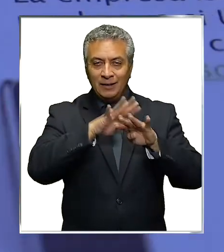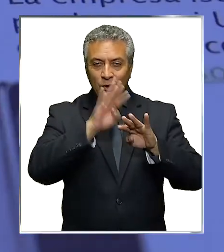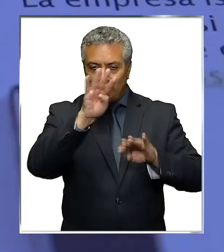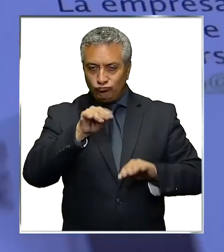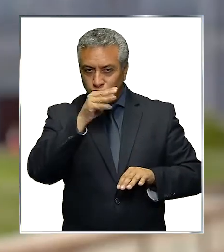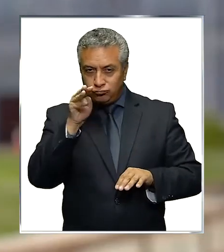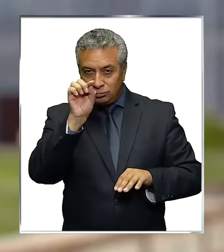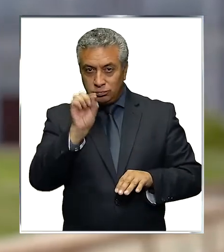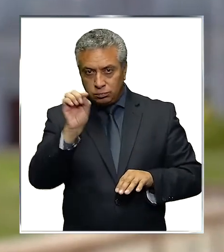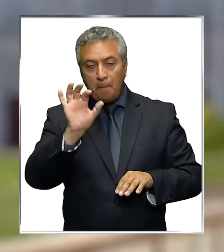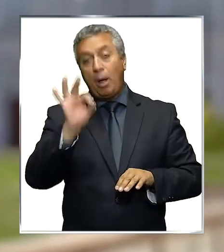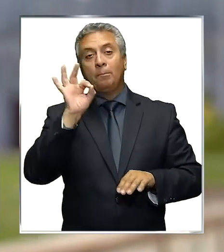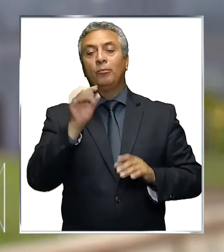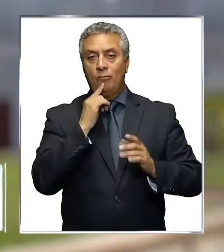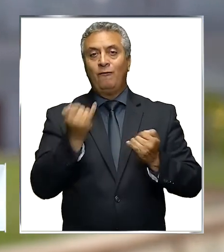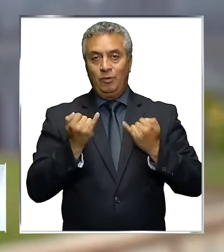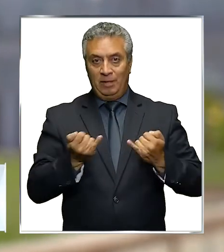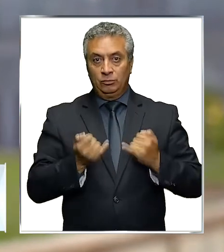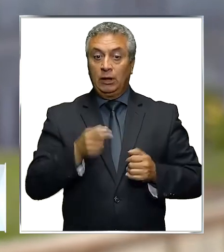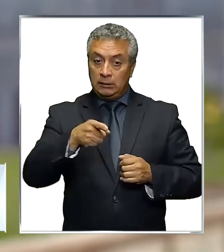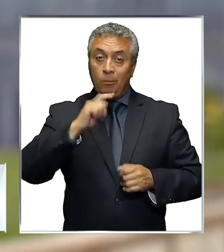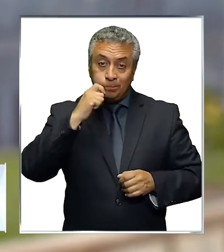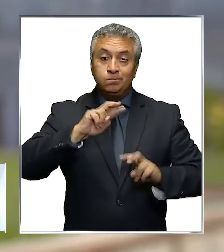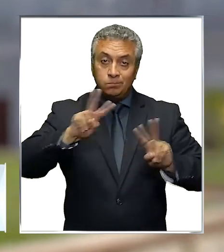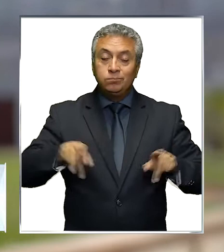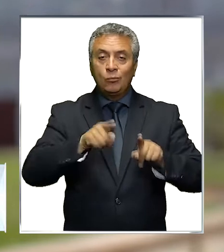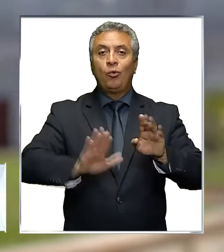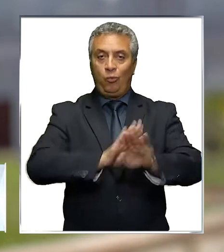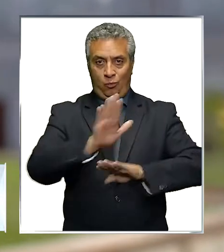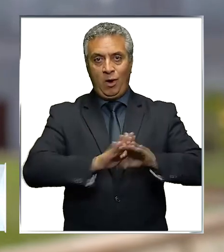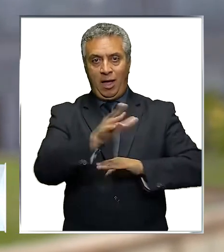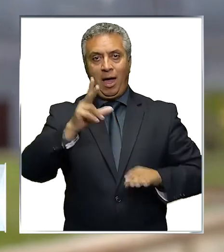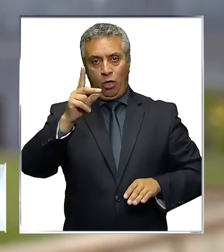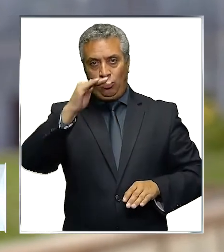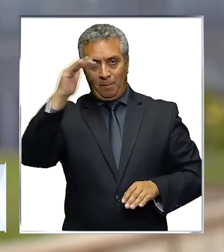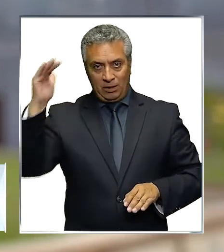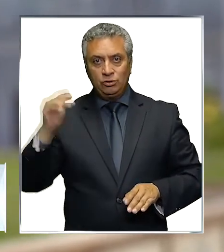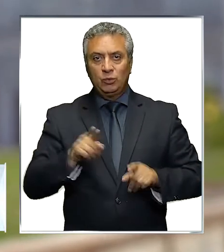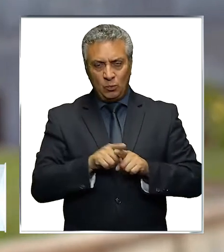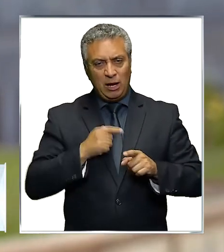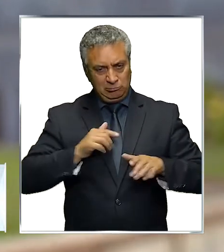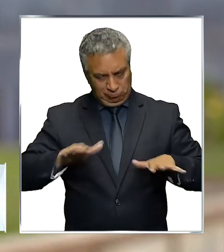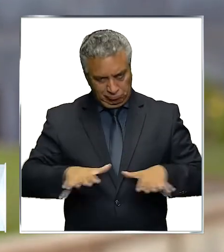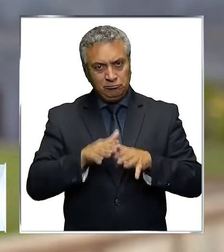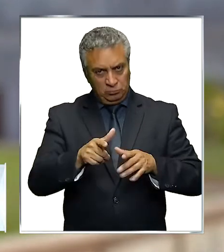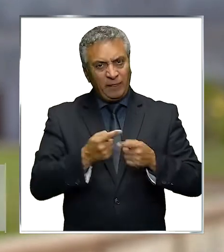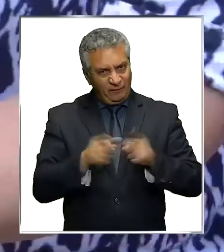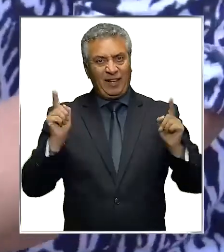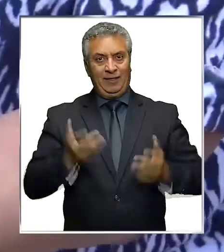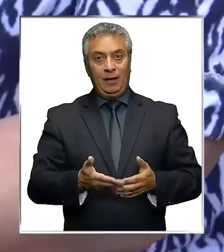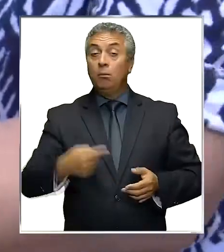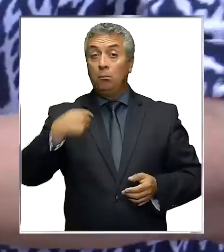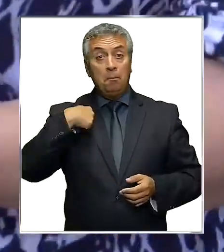código QR. Me parece que esto es importante, no solo porque permite cuidar a nuestros adultos mayores, sino porque nos atrevemos a hacer algo